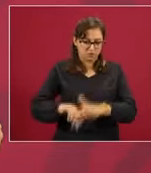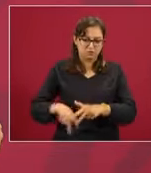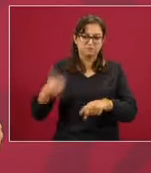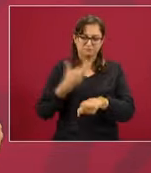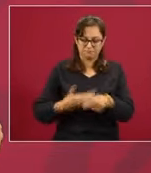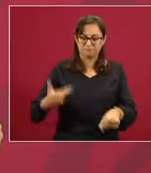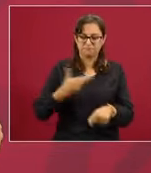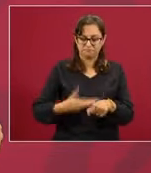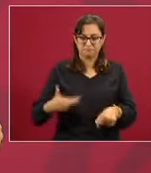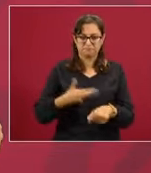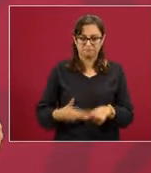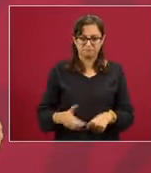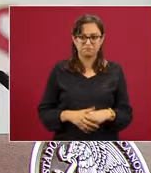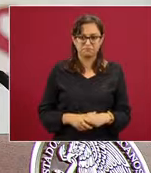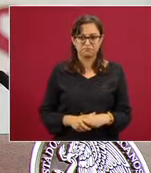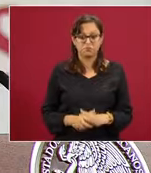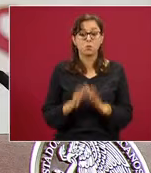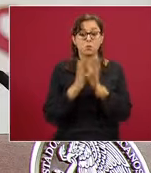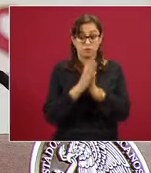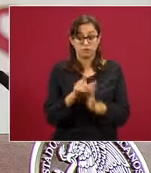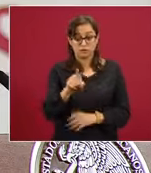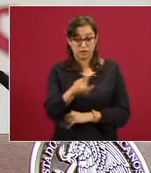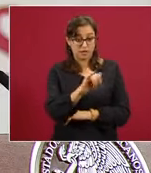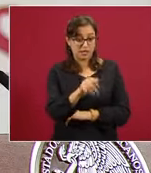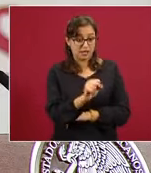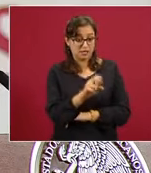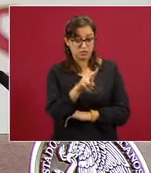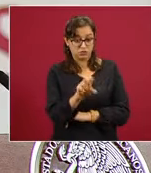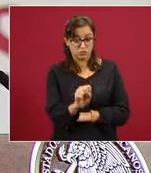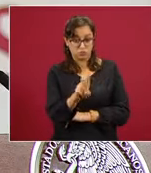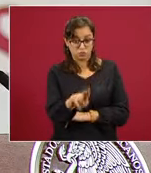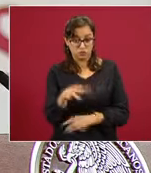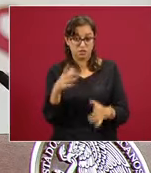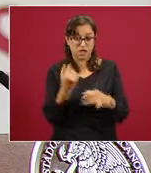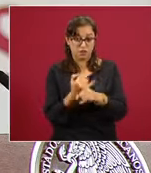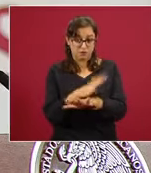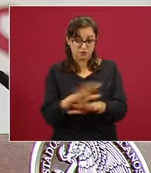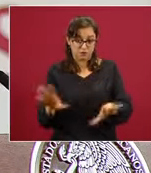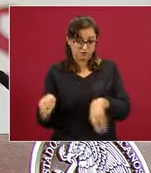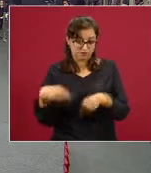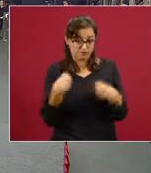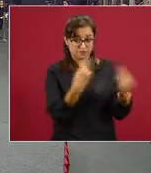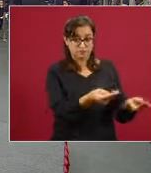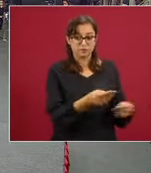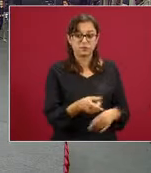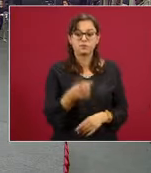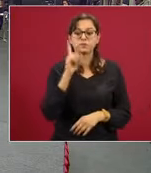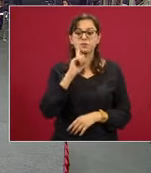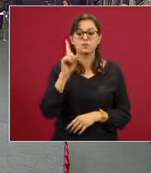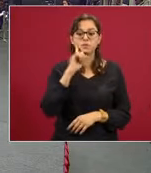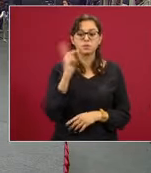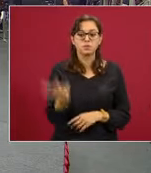gobierno. Entonces, con Jesús nos ponemos de acuerdo. Una mujer.